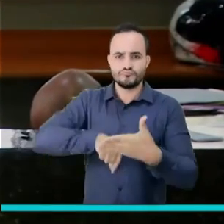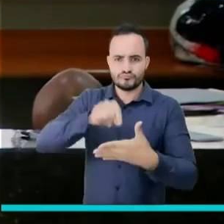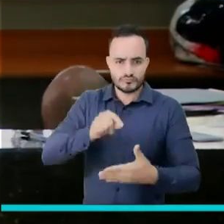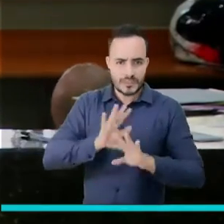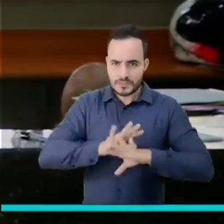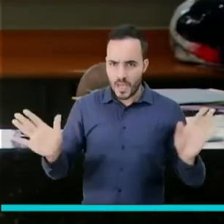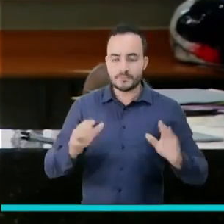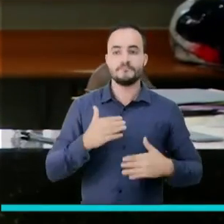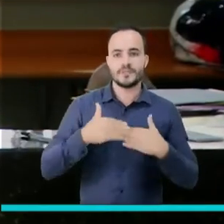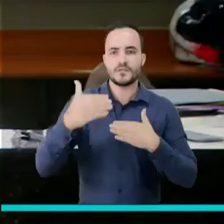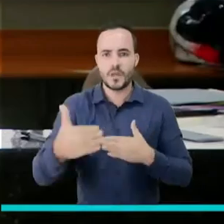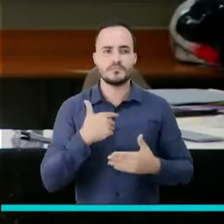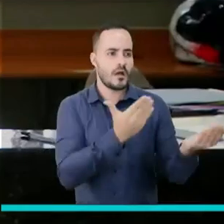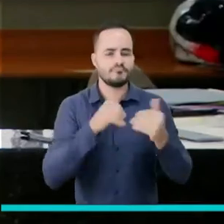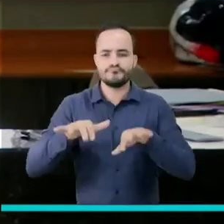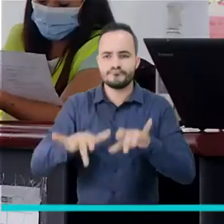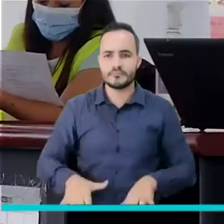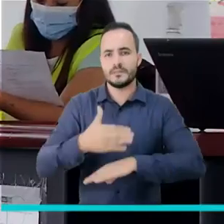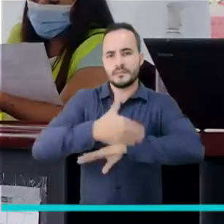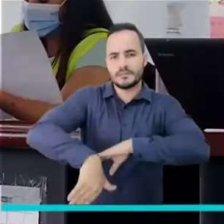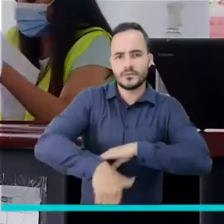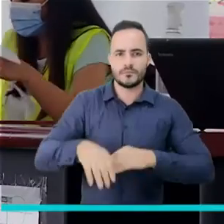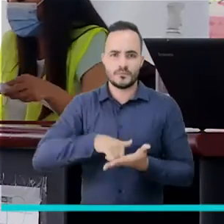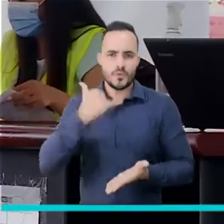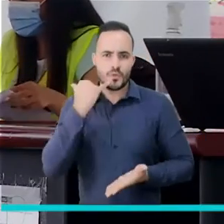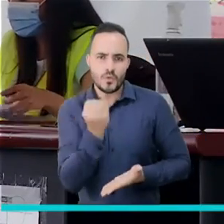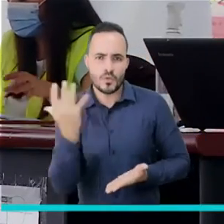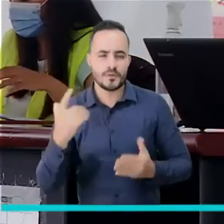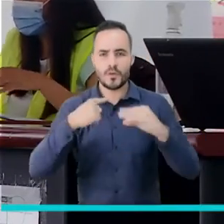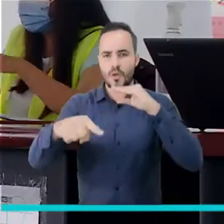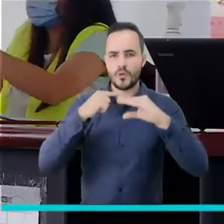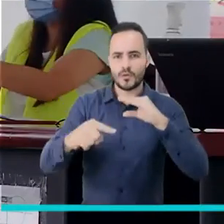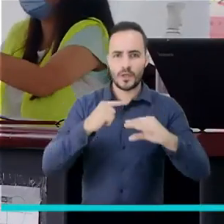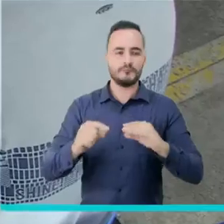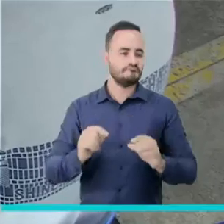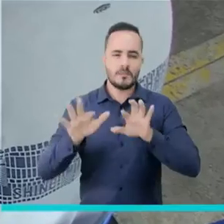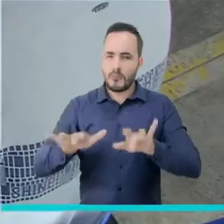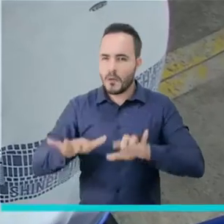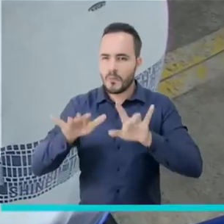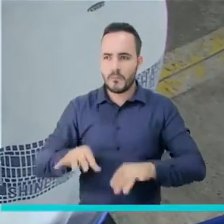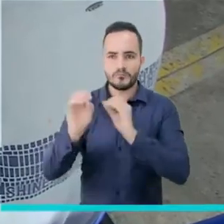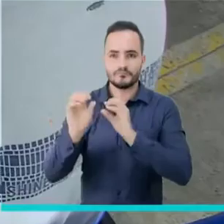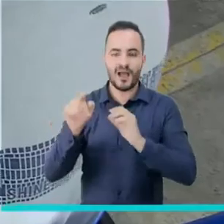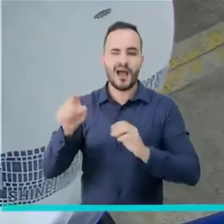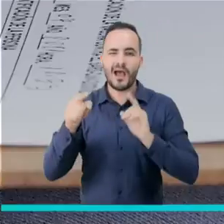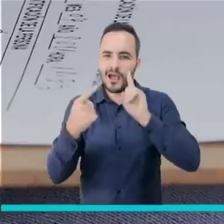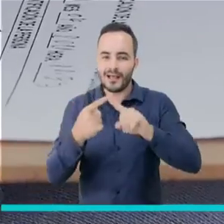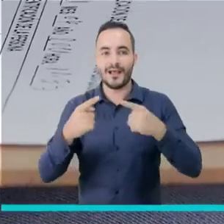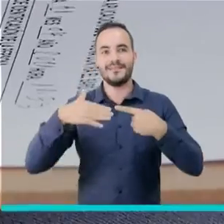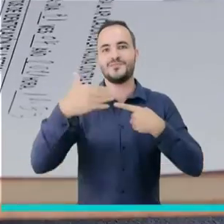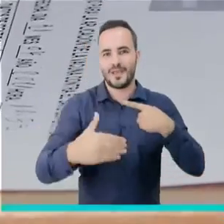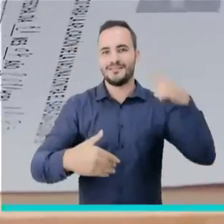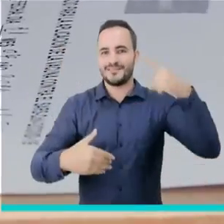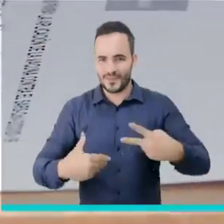Pasan a la zona de registro en el que se le actualizan datos como la dirección, el teléfono, un correo electrónico, porque con ello se